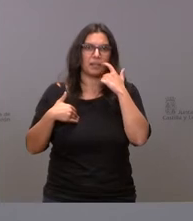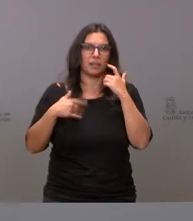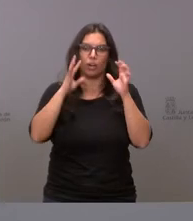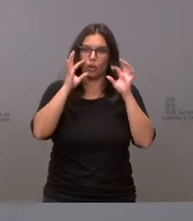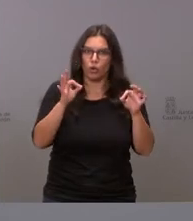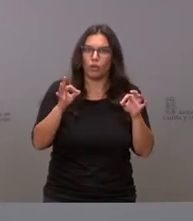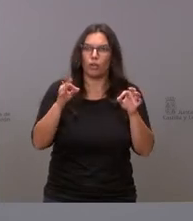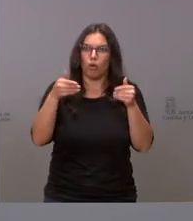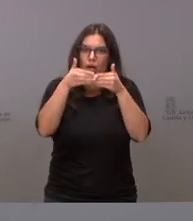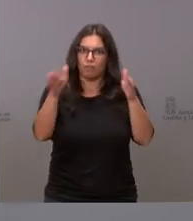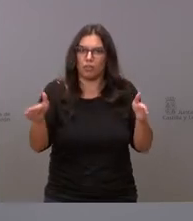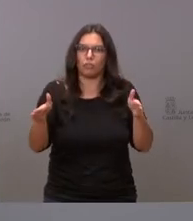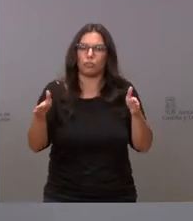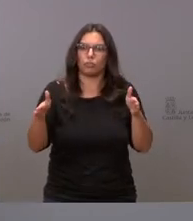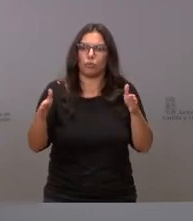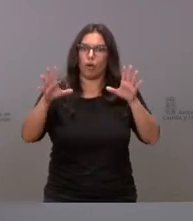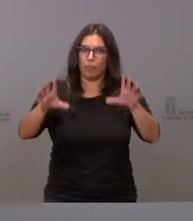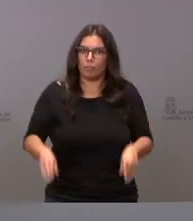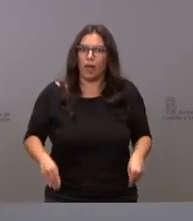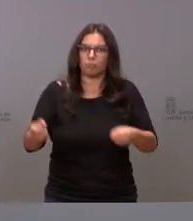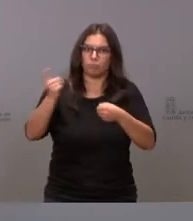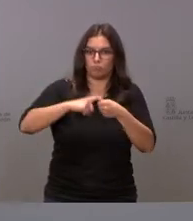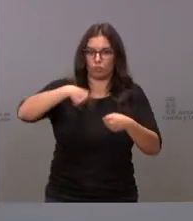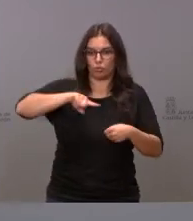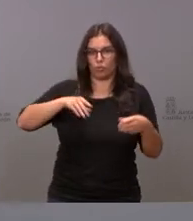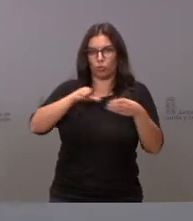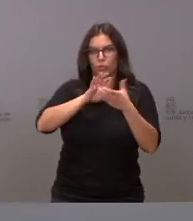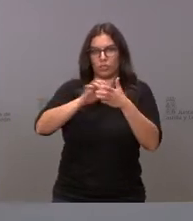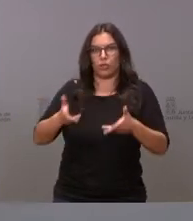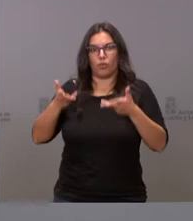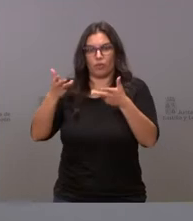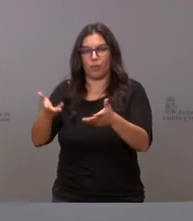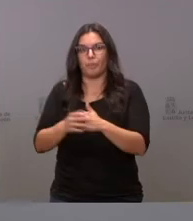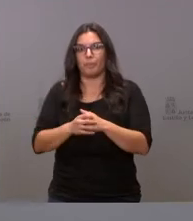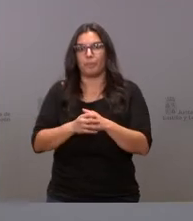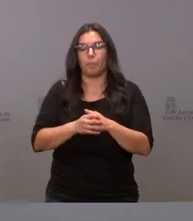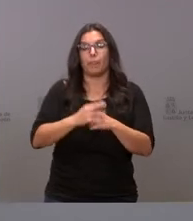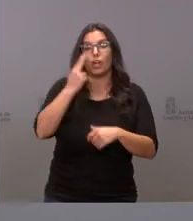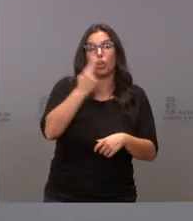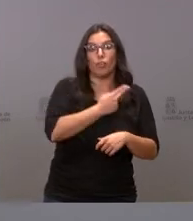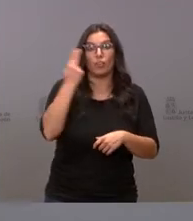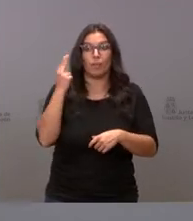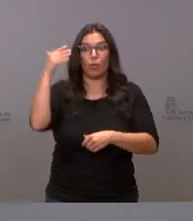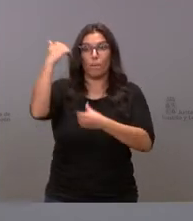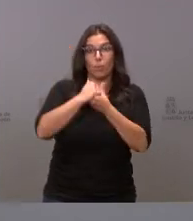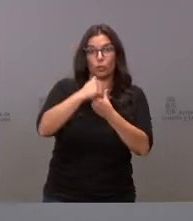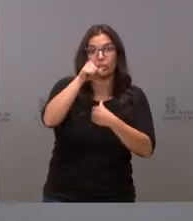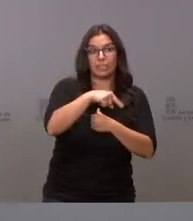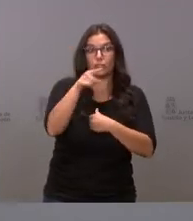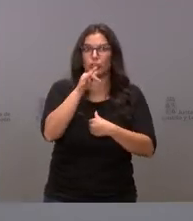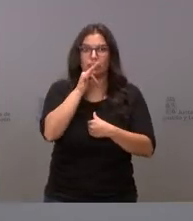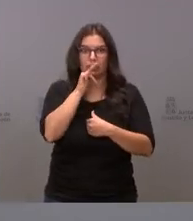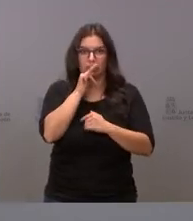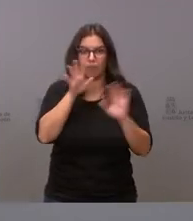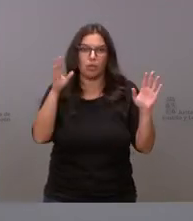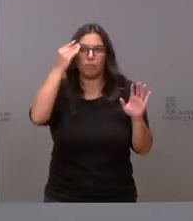tendida y aceptar esta mano tendida que les ofrece la Junta de Castilla y León no nos han confirmado cuál es la posición de su voto pero nosotros somos